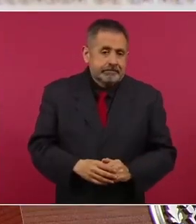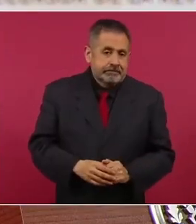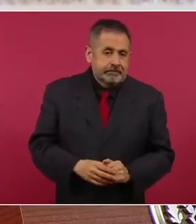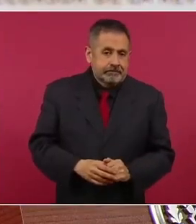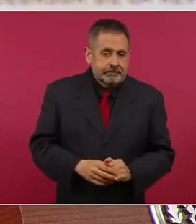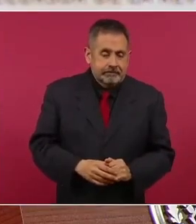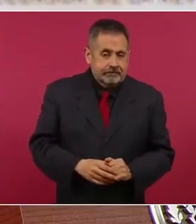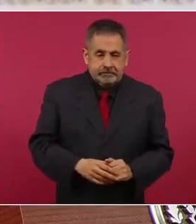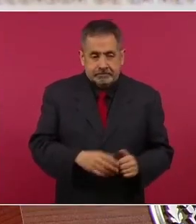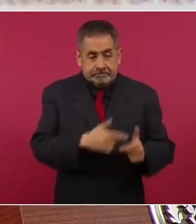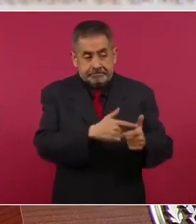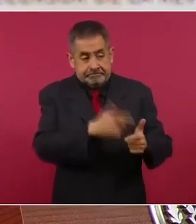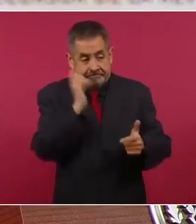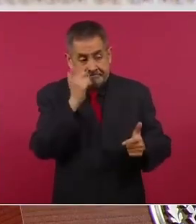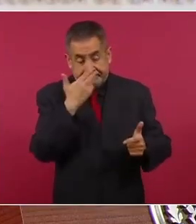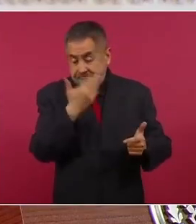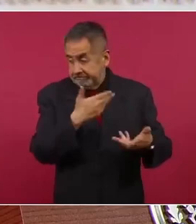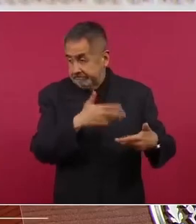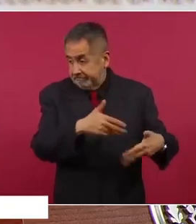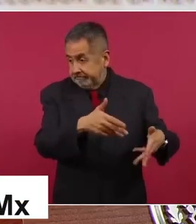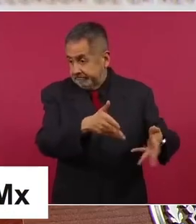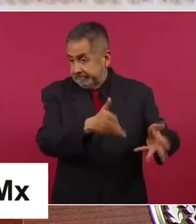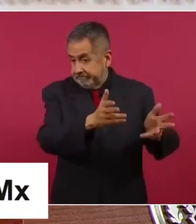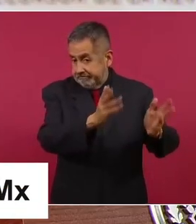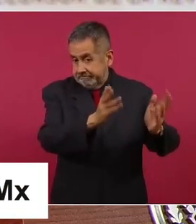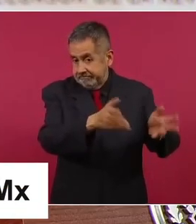ahí la llevas, vas bien,